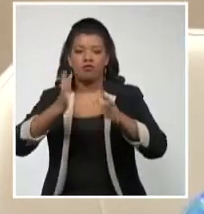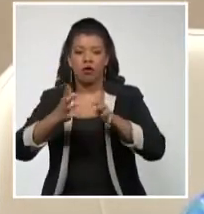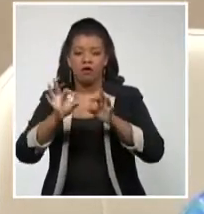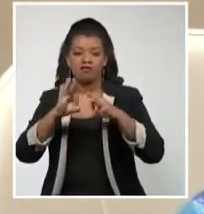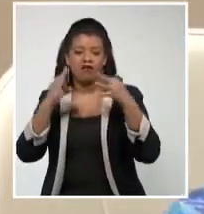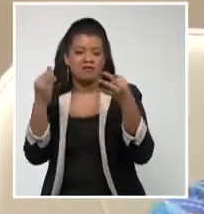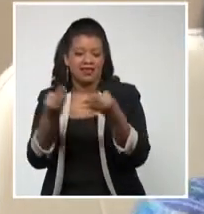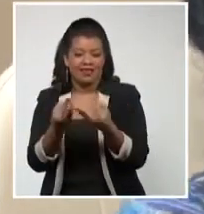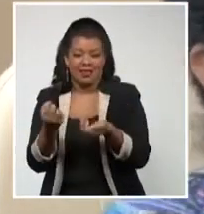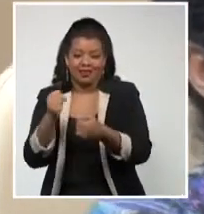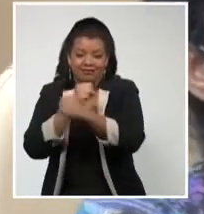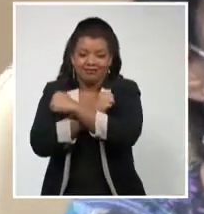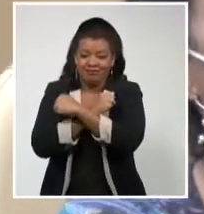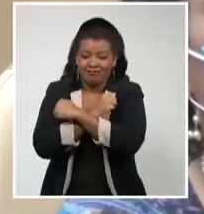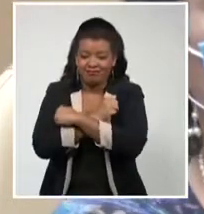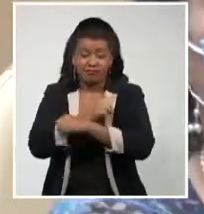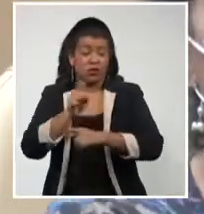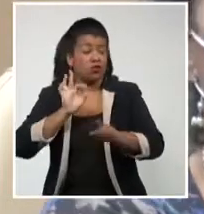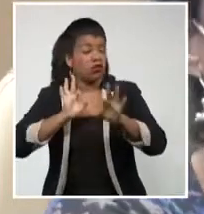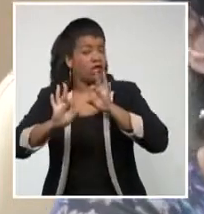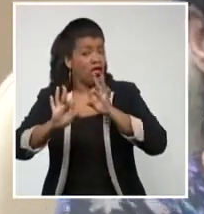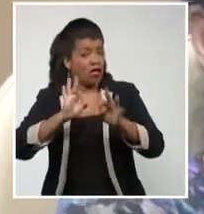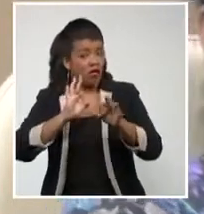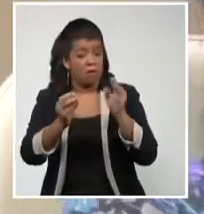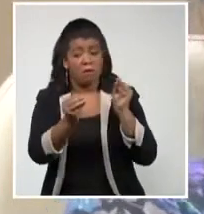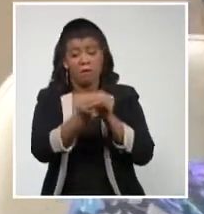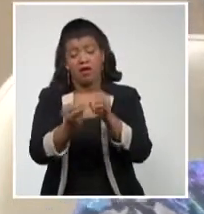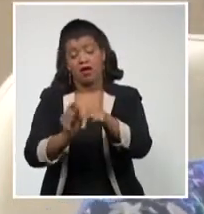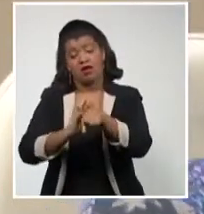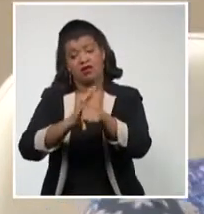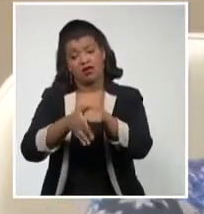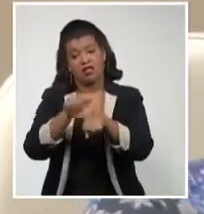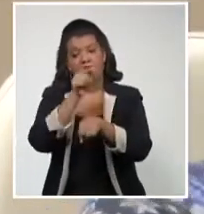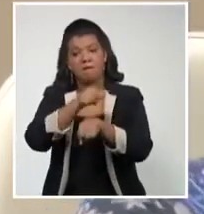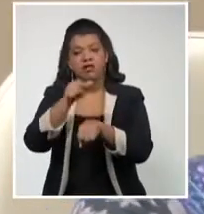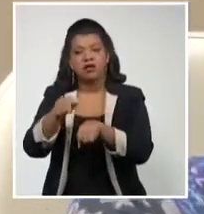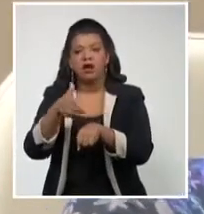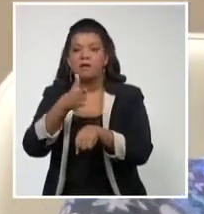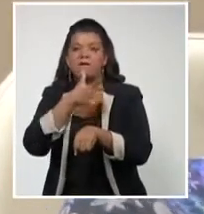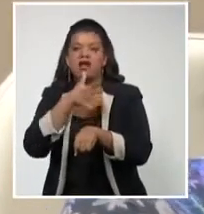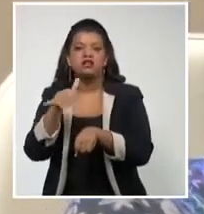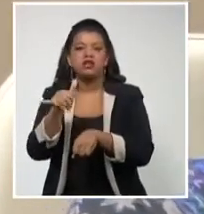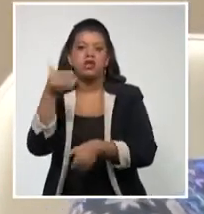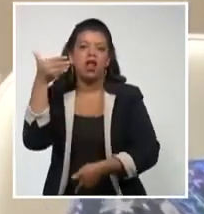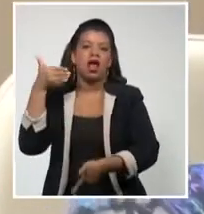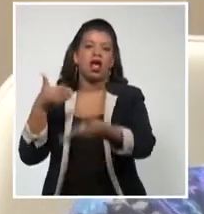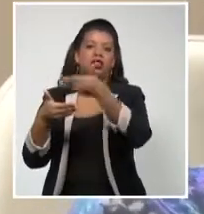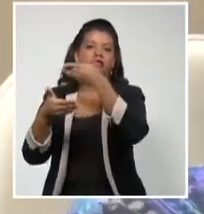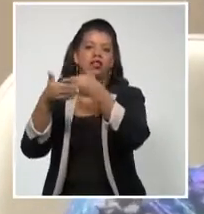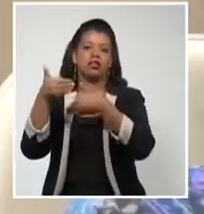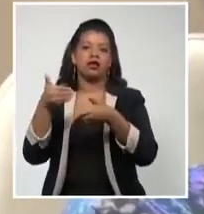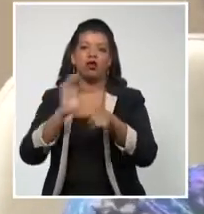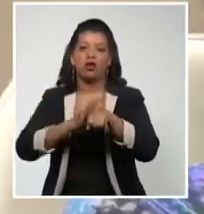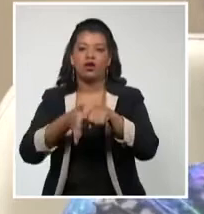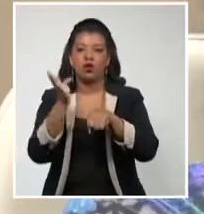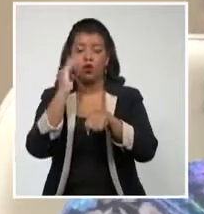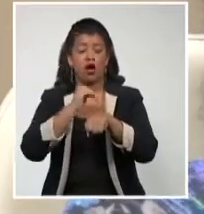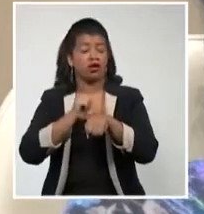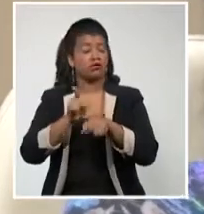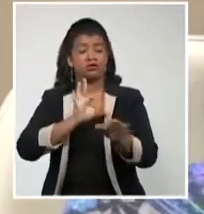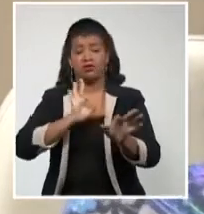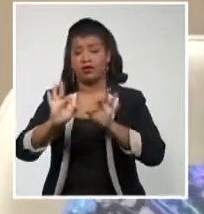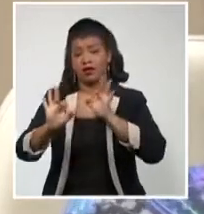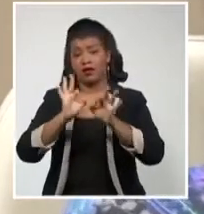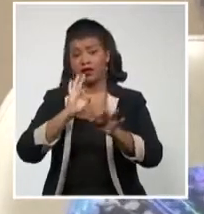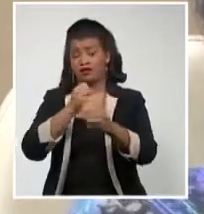a los visitantes. Y las personas todavía están en la vieja normalidad para recibir a los visitantes. Es decir, hay que tratar